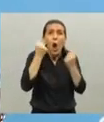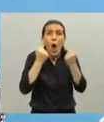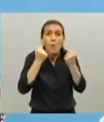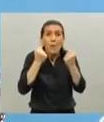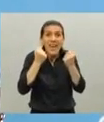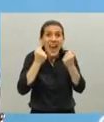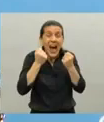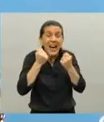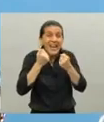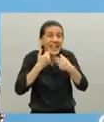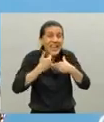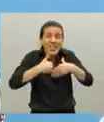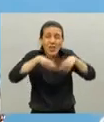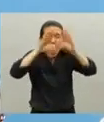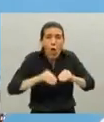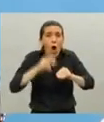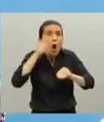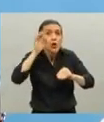encima del 80%.